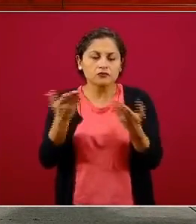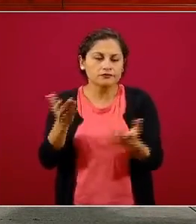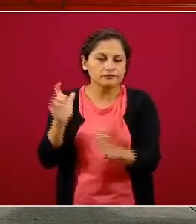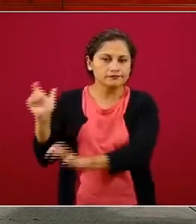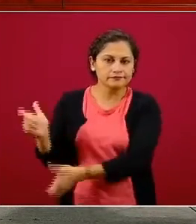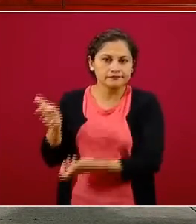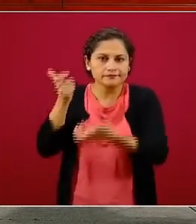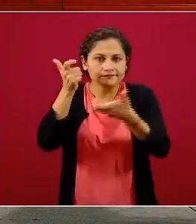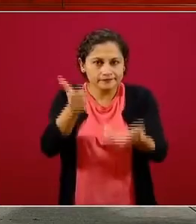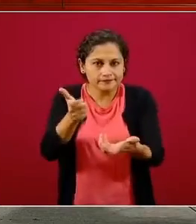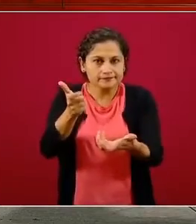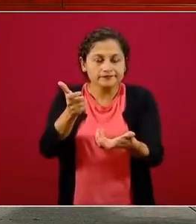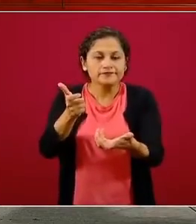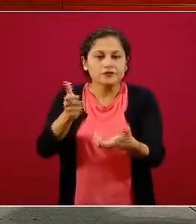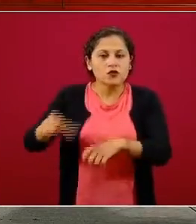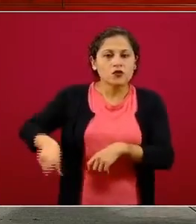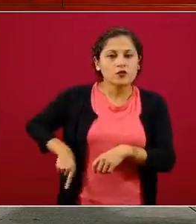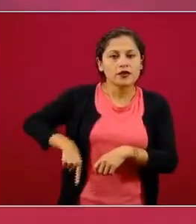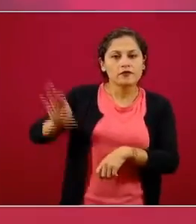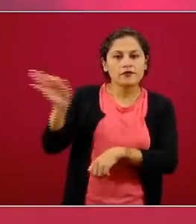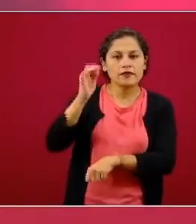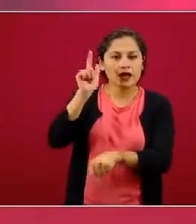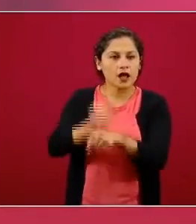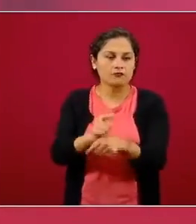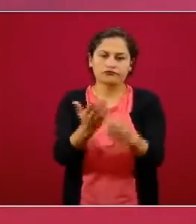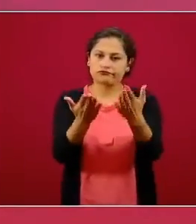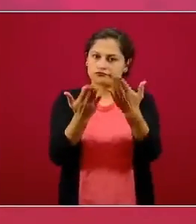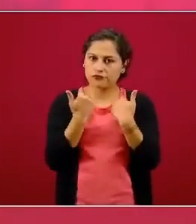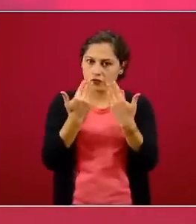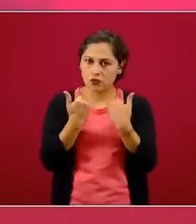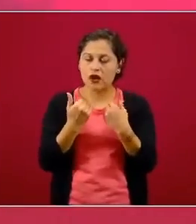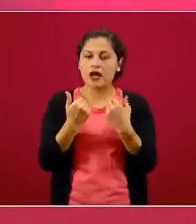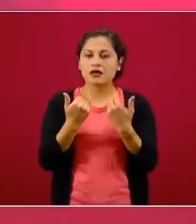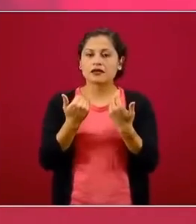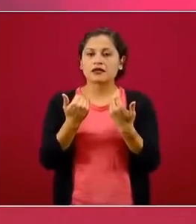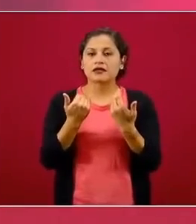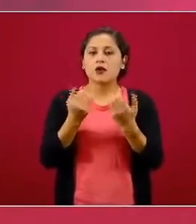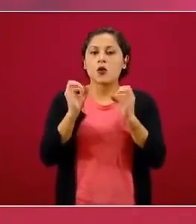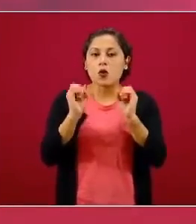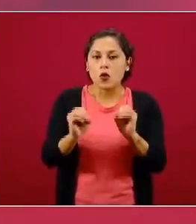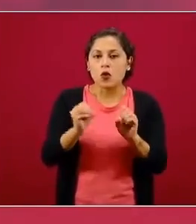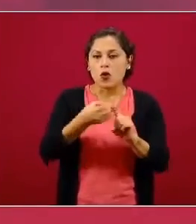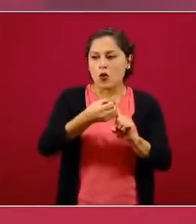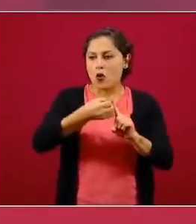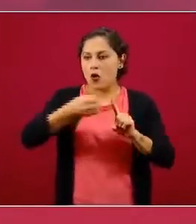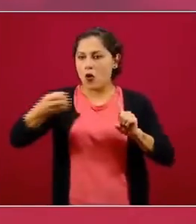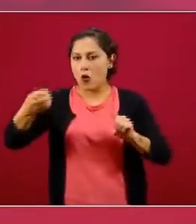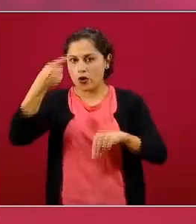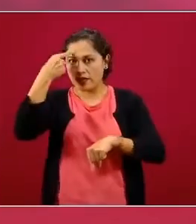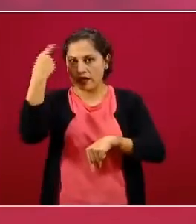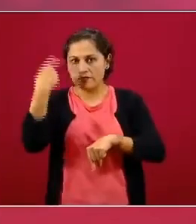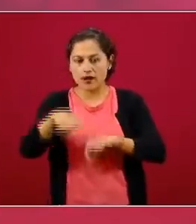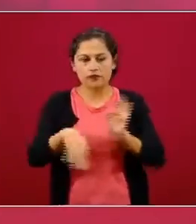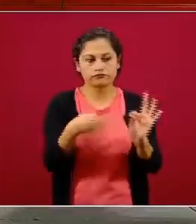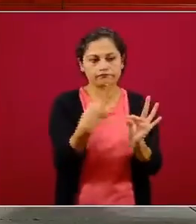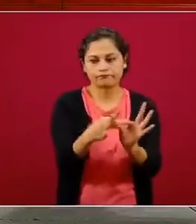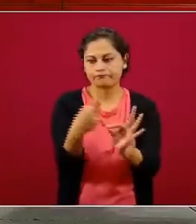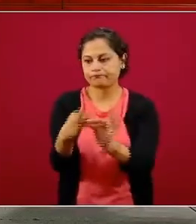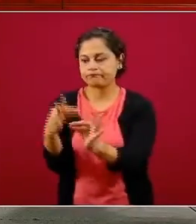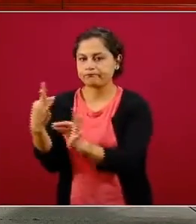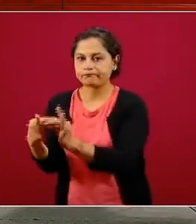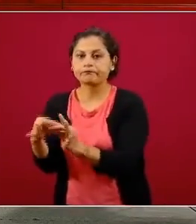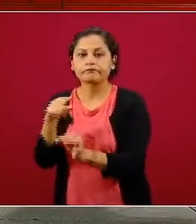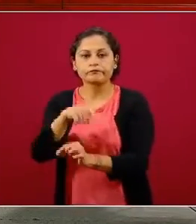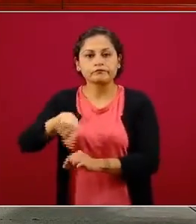de egresos de la Federación, la organización necesaria para que esos servicios estuvieran